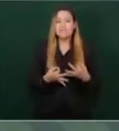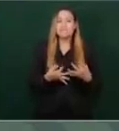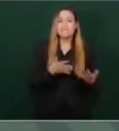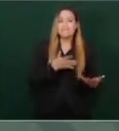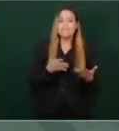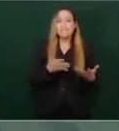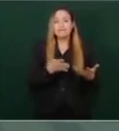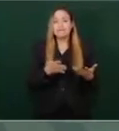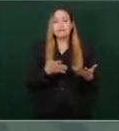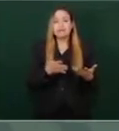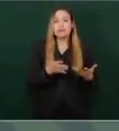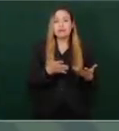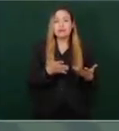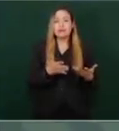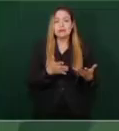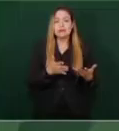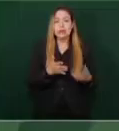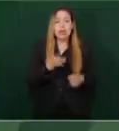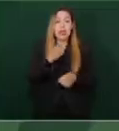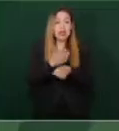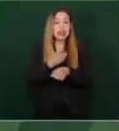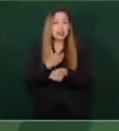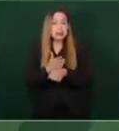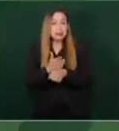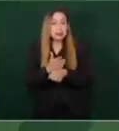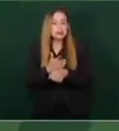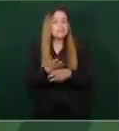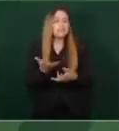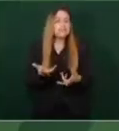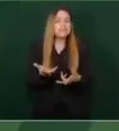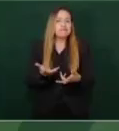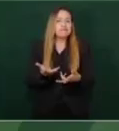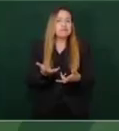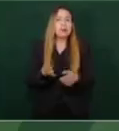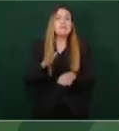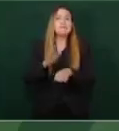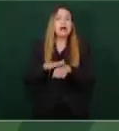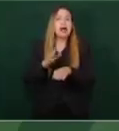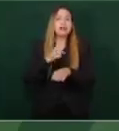es prevención.